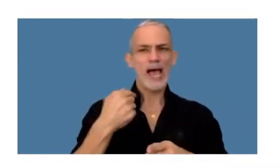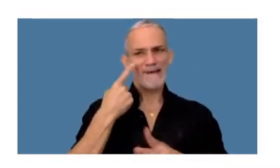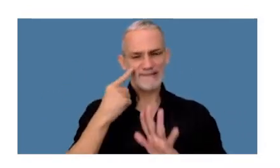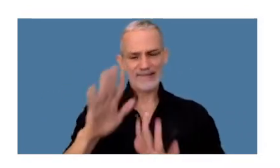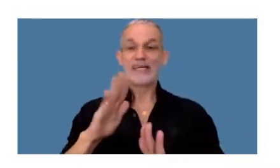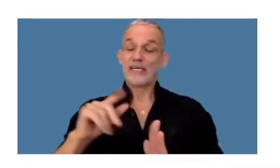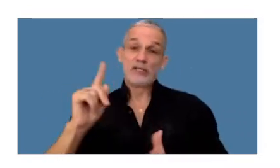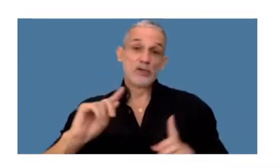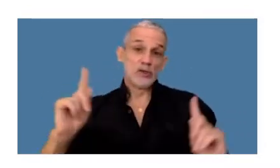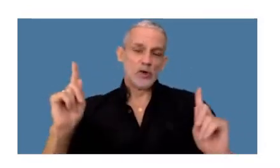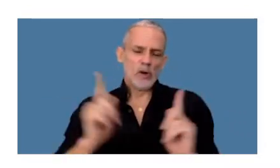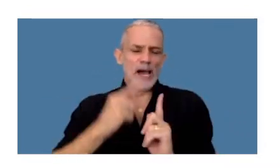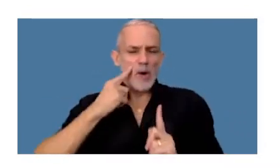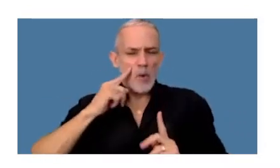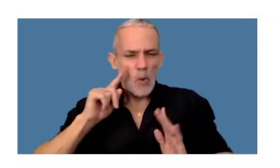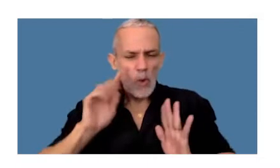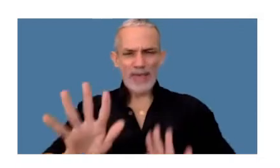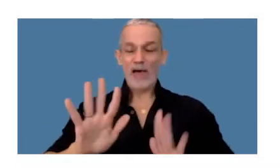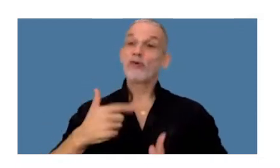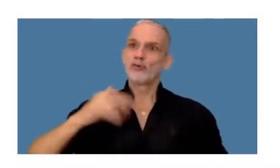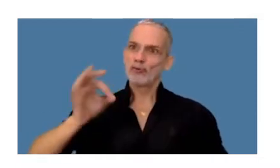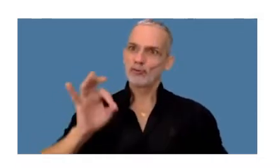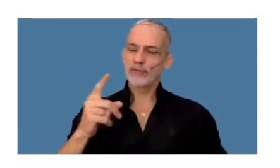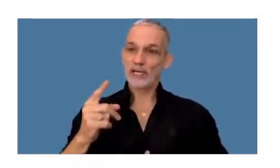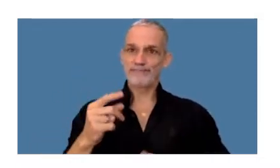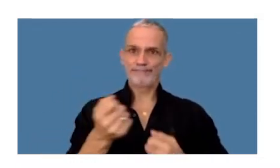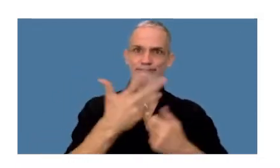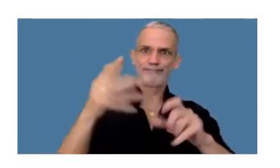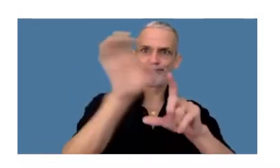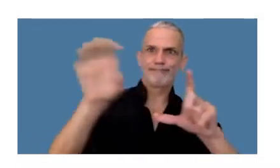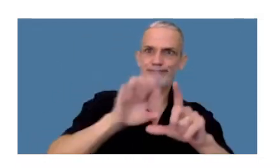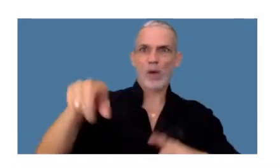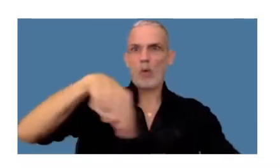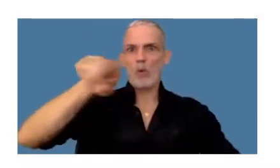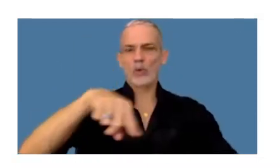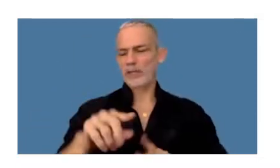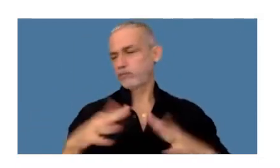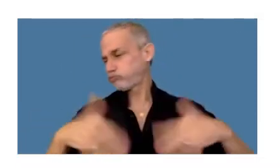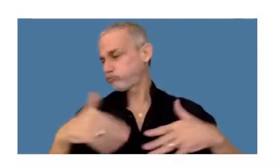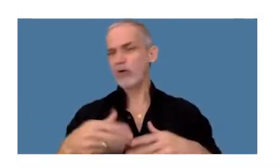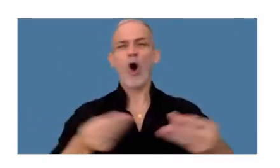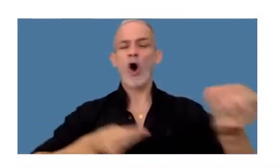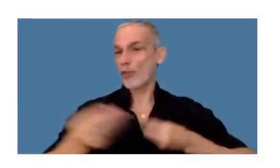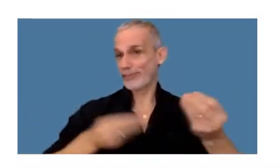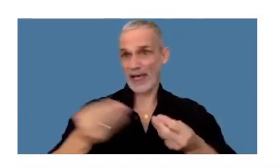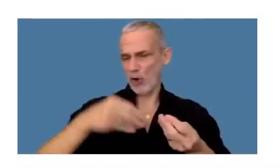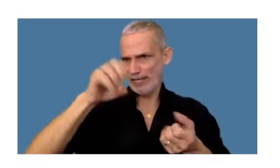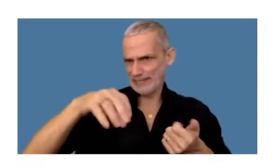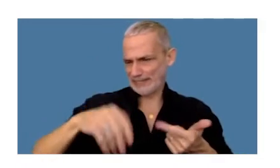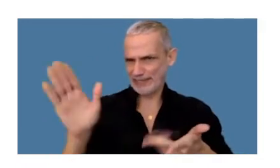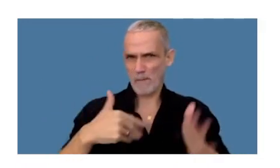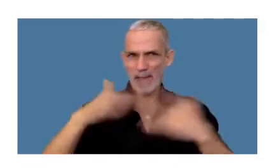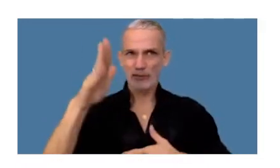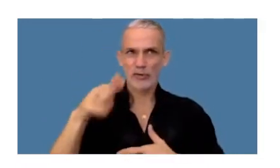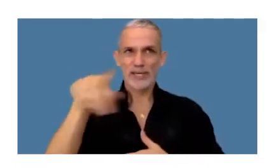trataré de ser muy prudente porque sé que el auditorio está repleto de contadores y